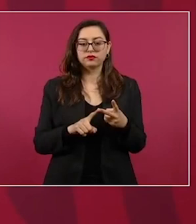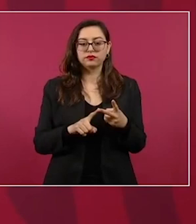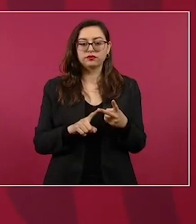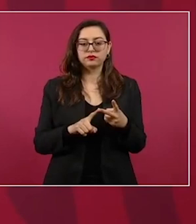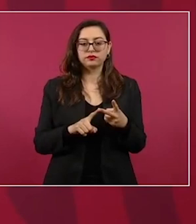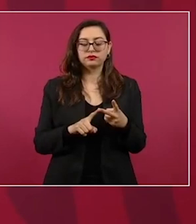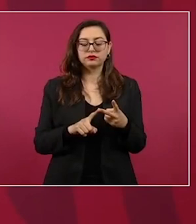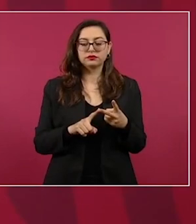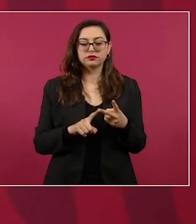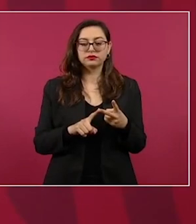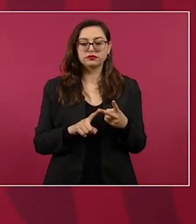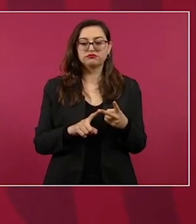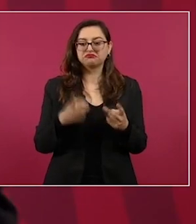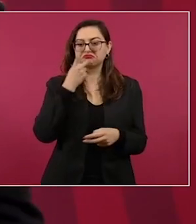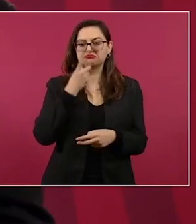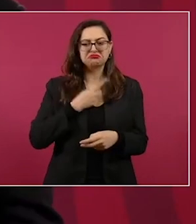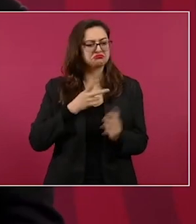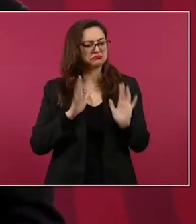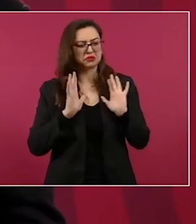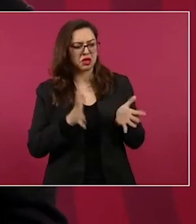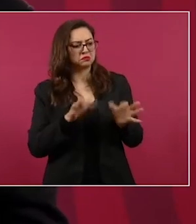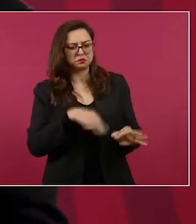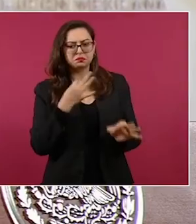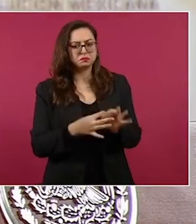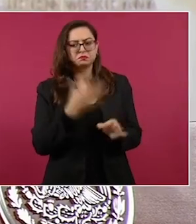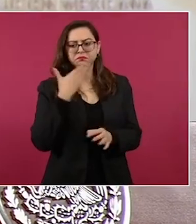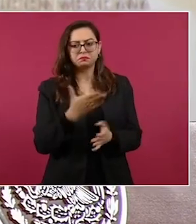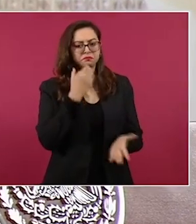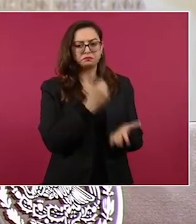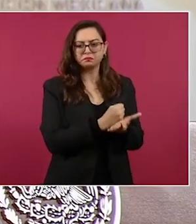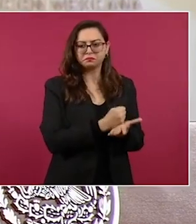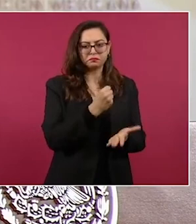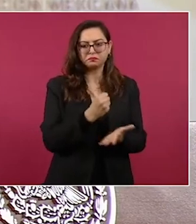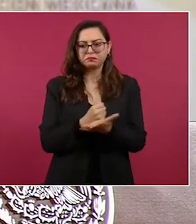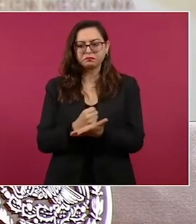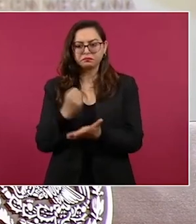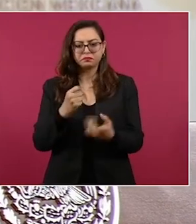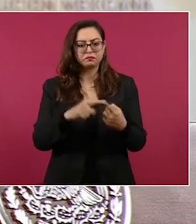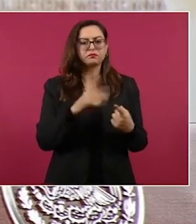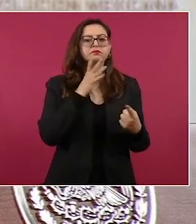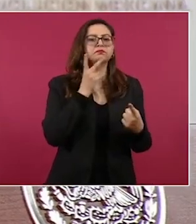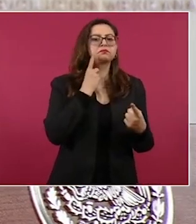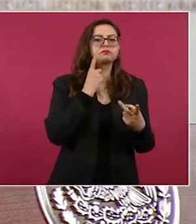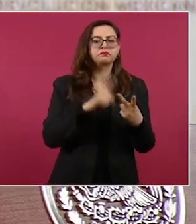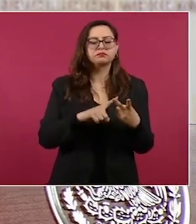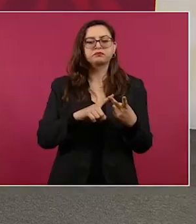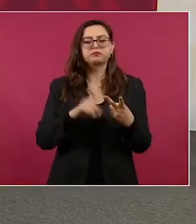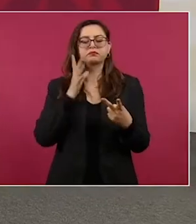en firme la aprobación tanto de la Cámara de Diputados